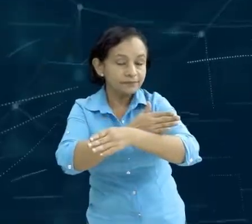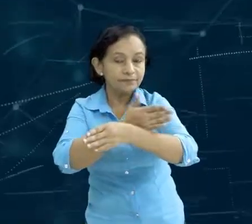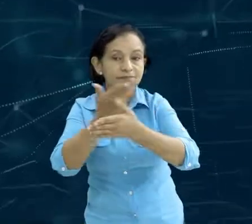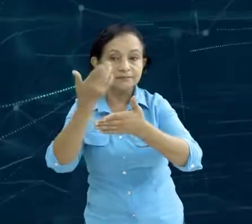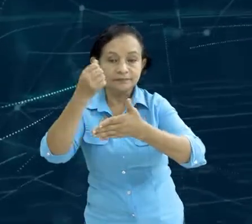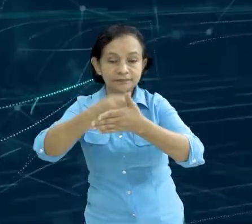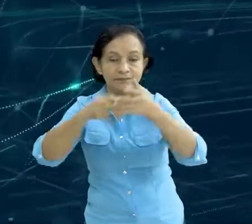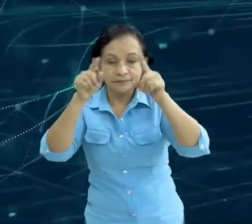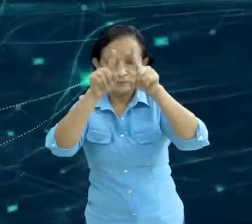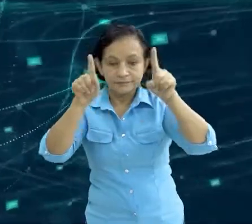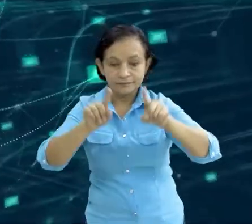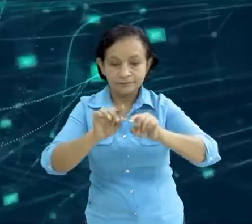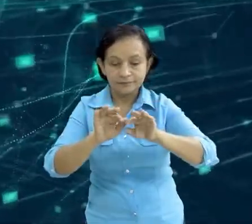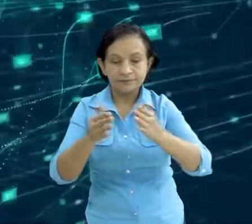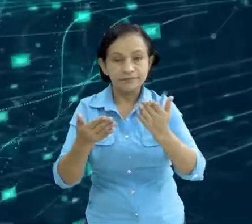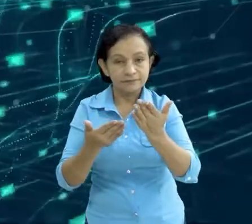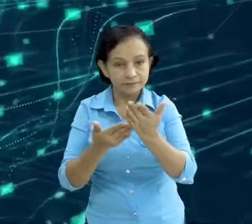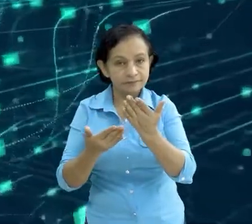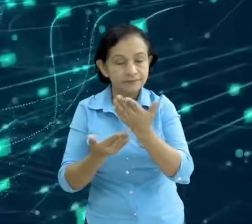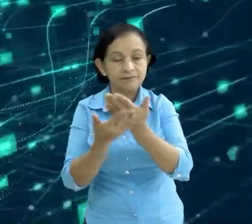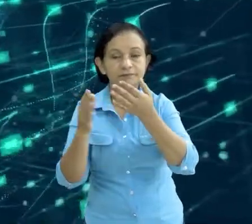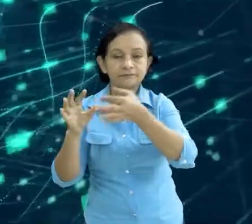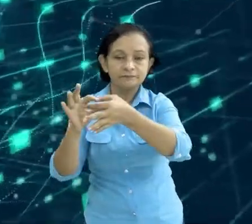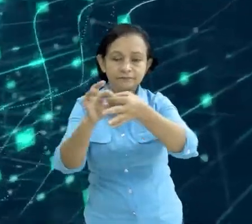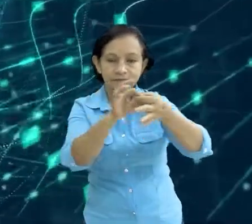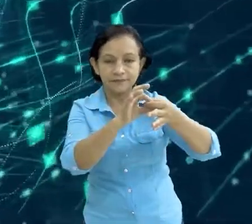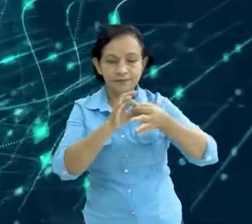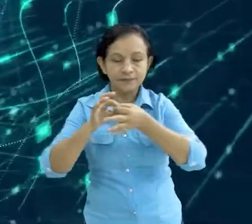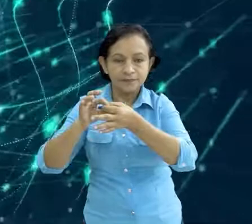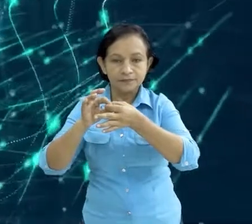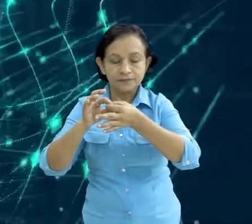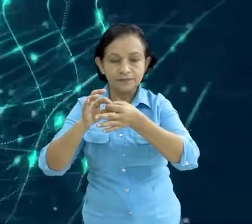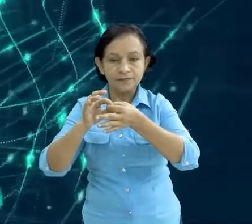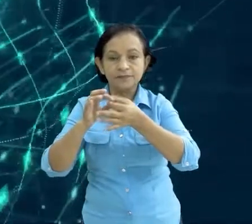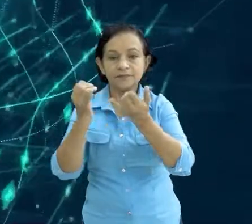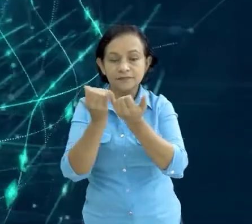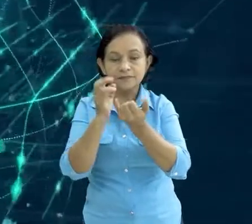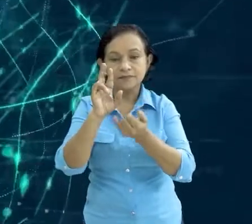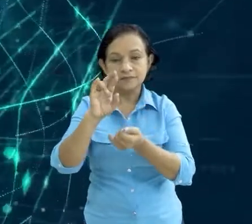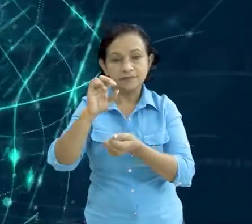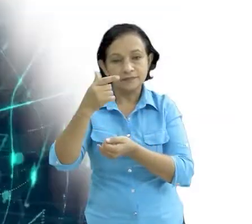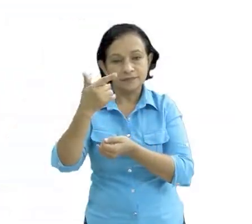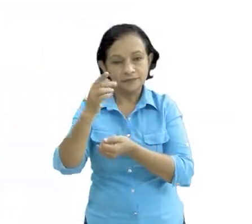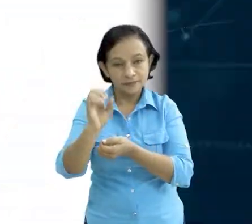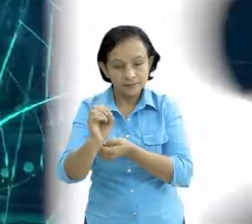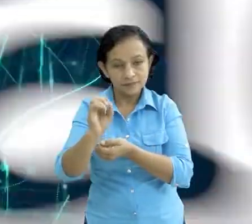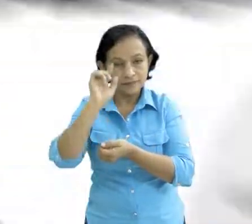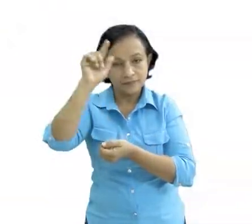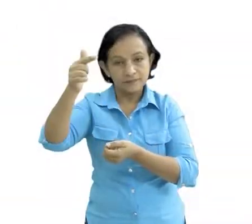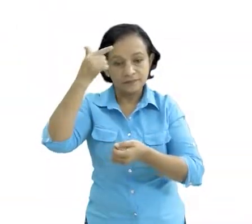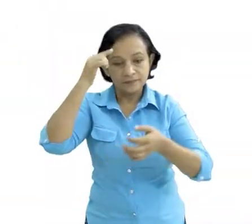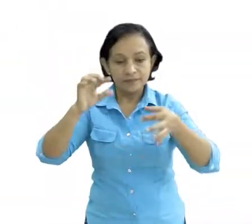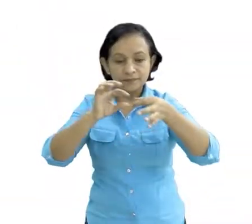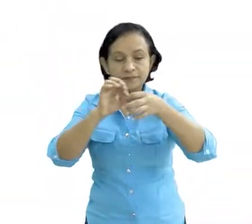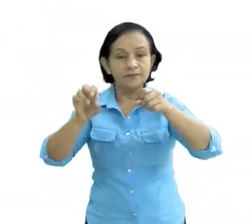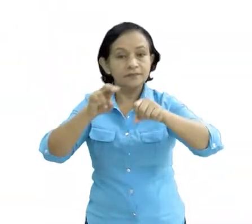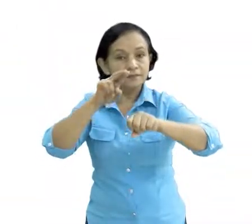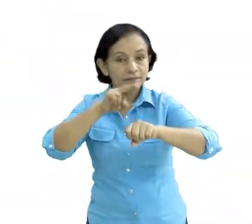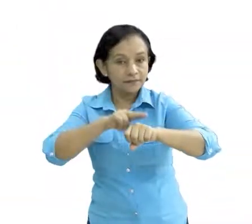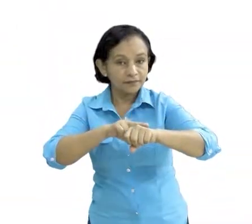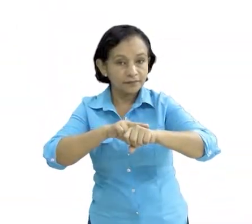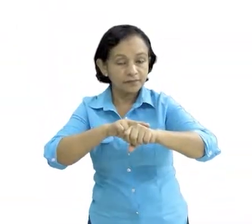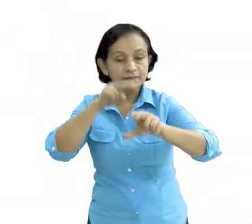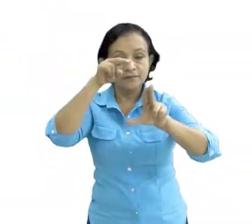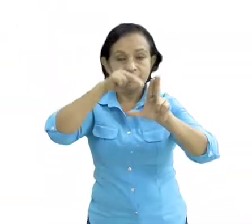Desafío Tecnológico. Juntos innovamos para la reducción del riesgo de desastres. Gobierno de Reconciliación y Unidad